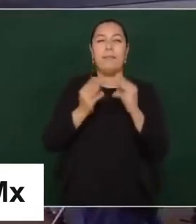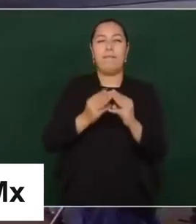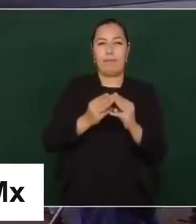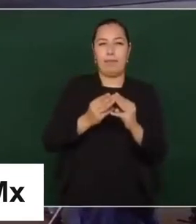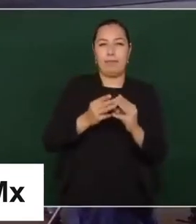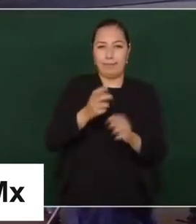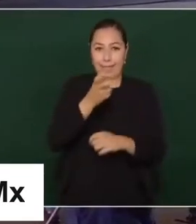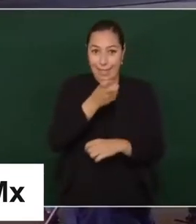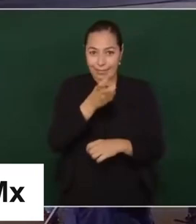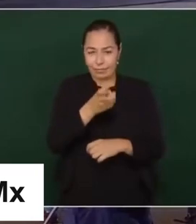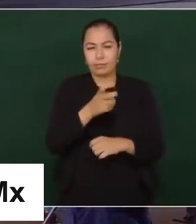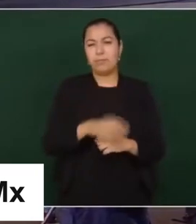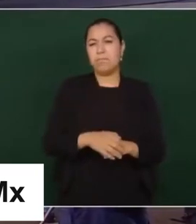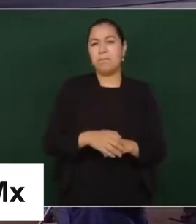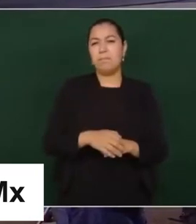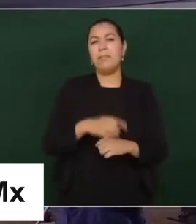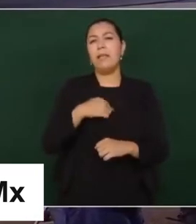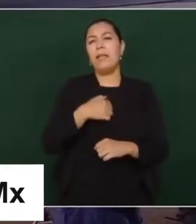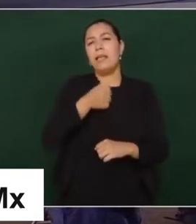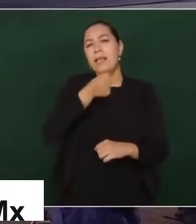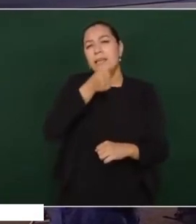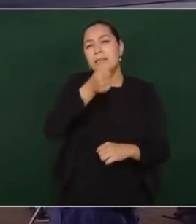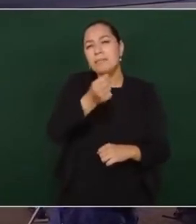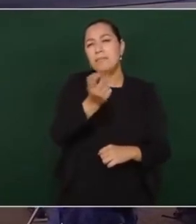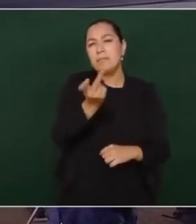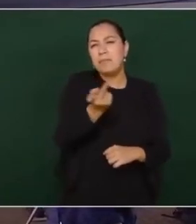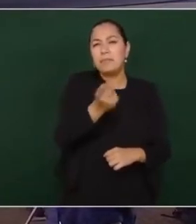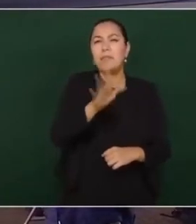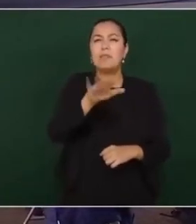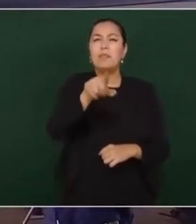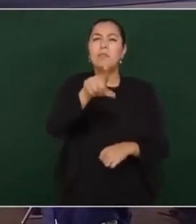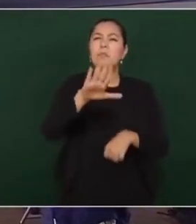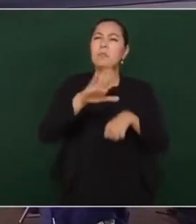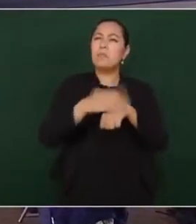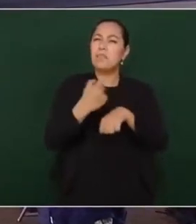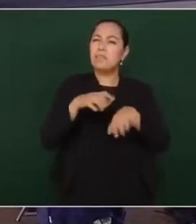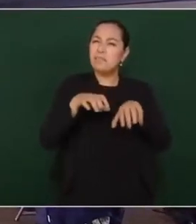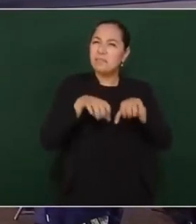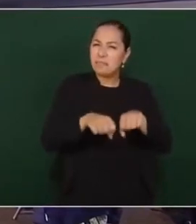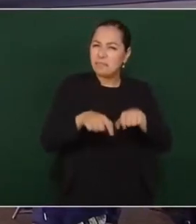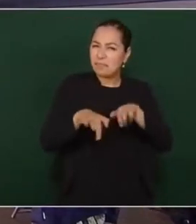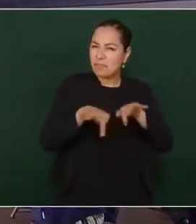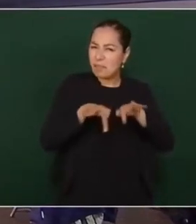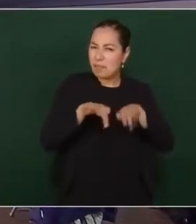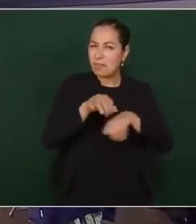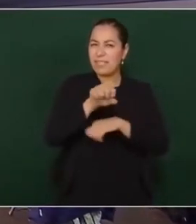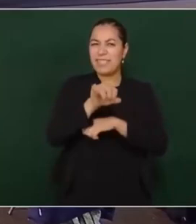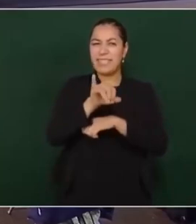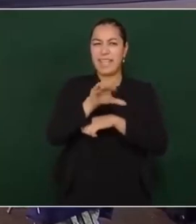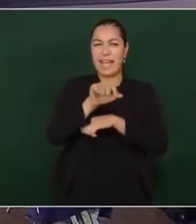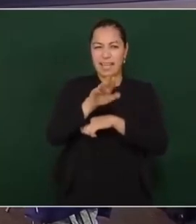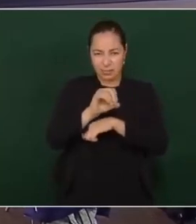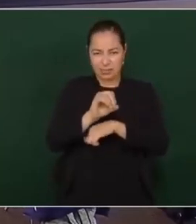y les preguntan por qué la